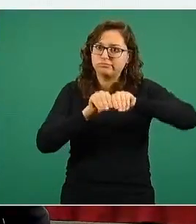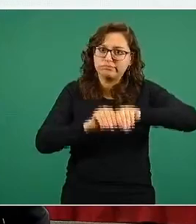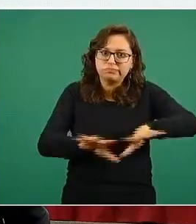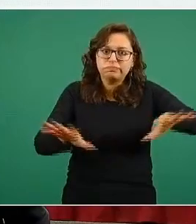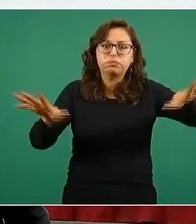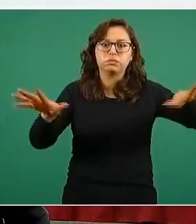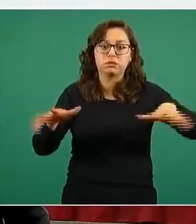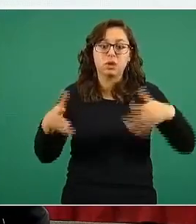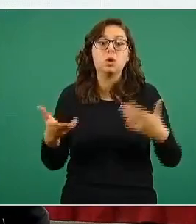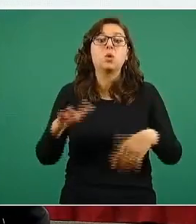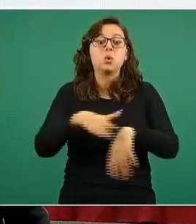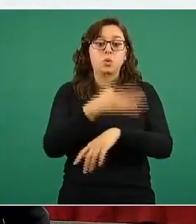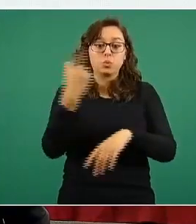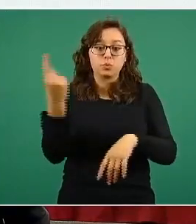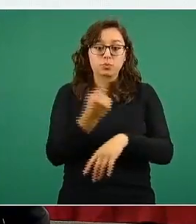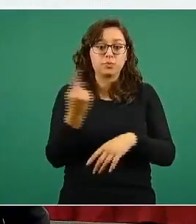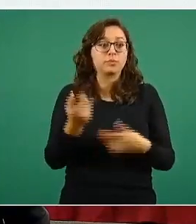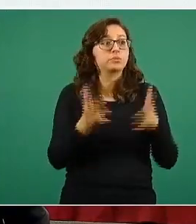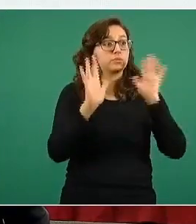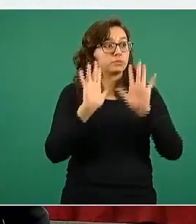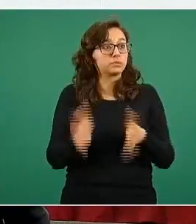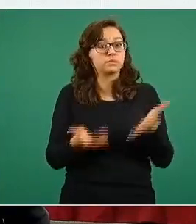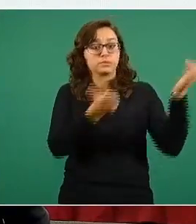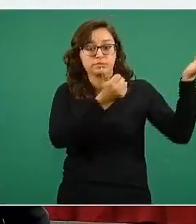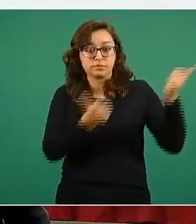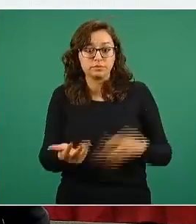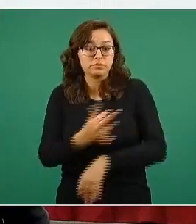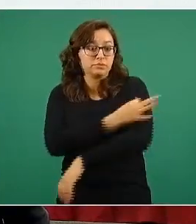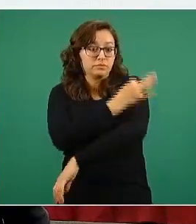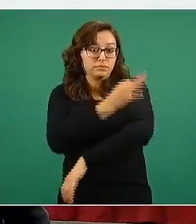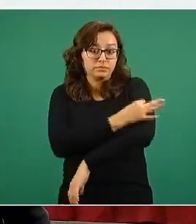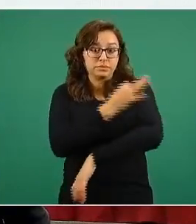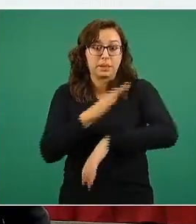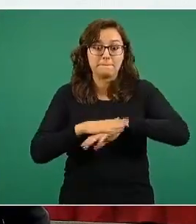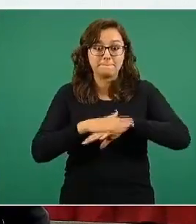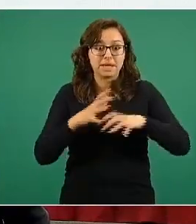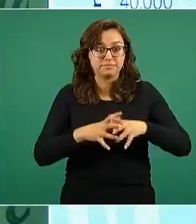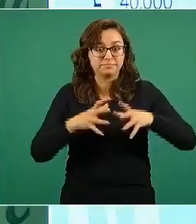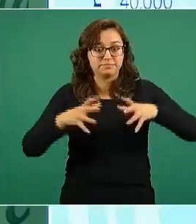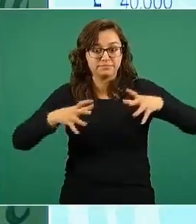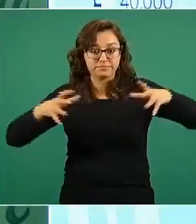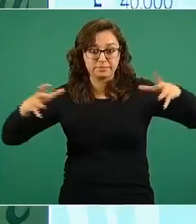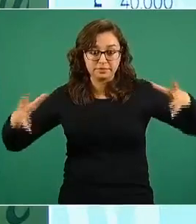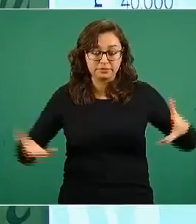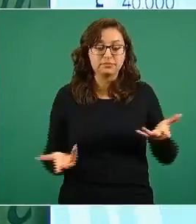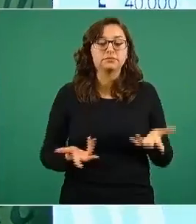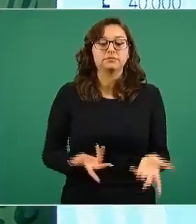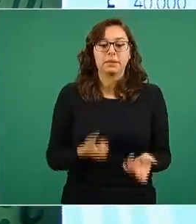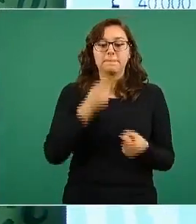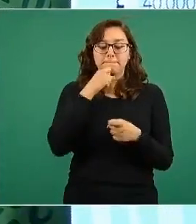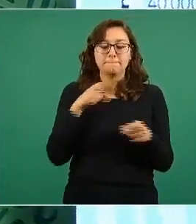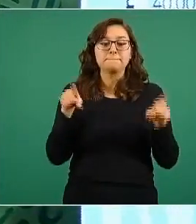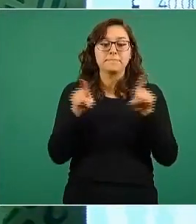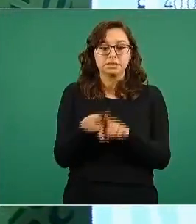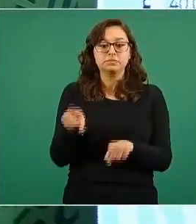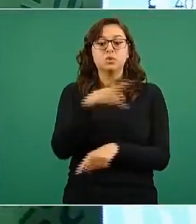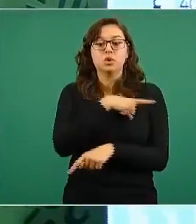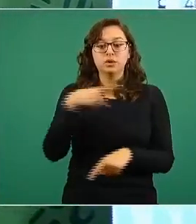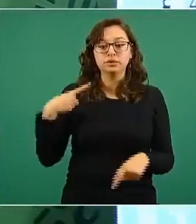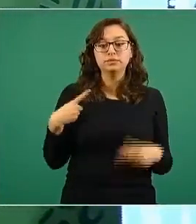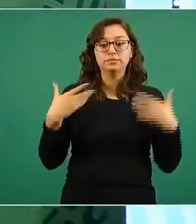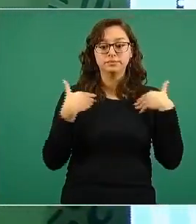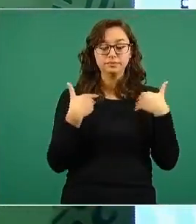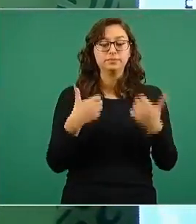en que la velocidad de llegada de las vacunas empieza a acelerarse. Y no perder de vista que el factor de restricción,